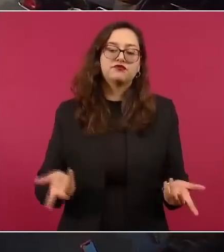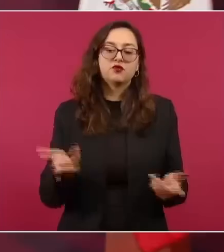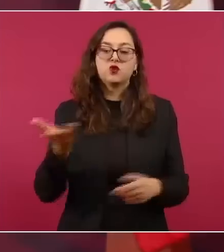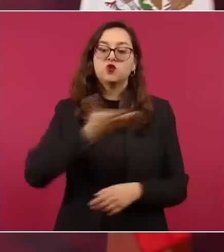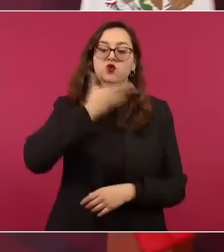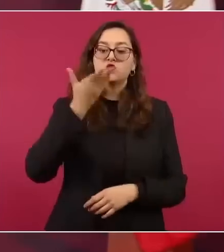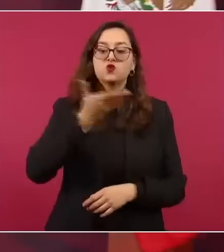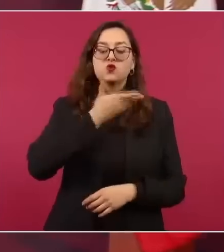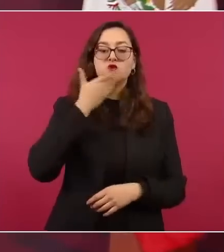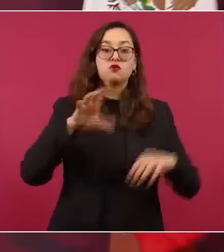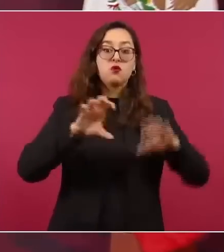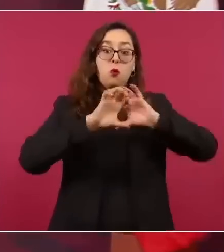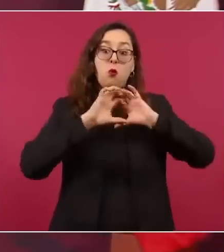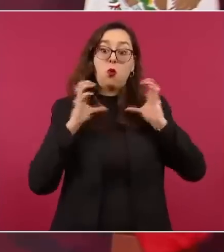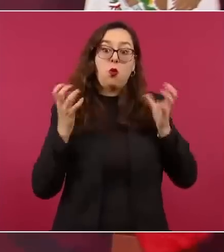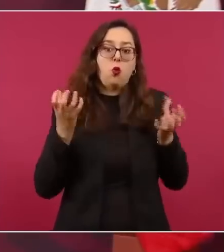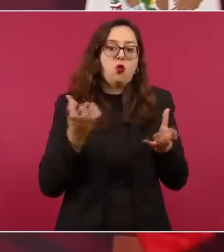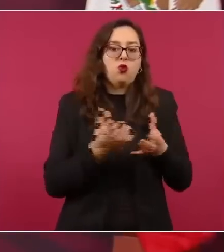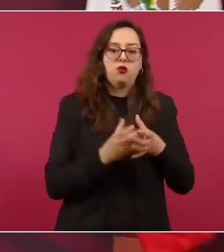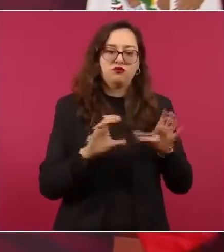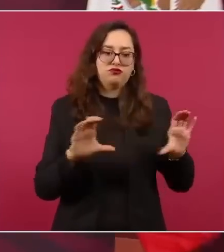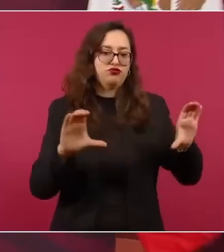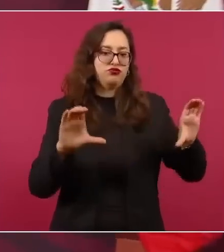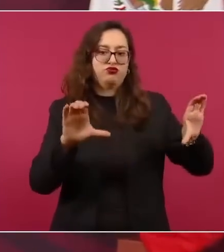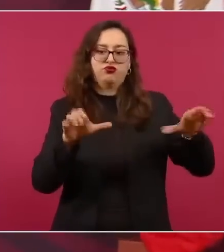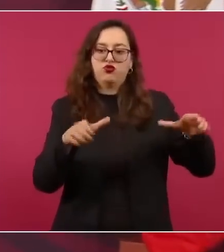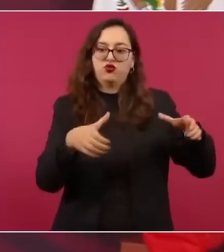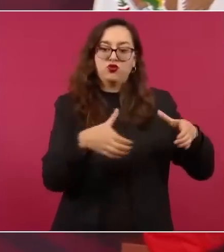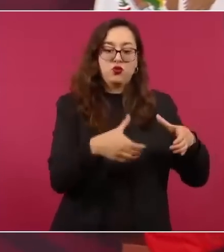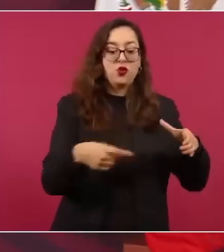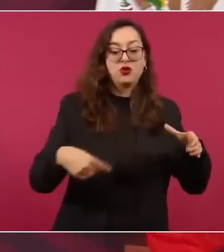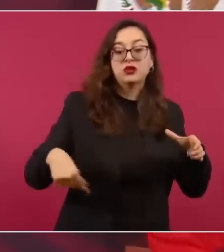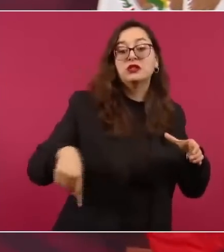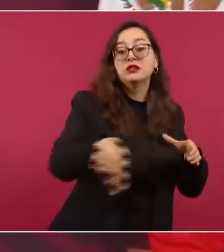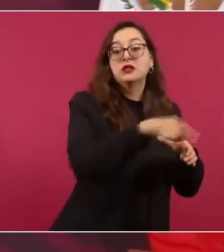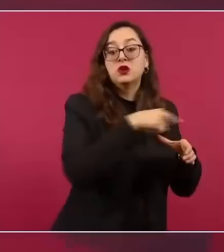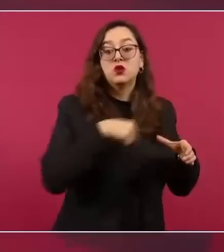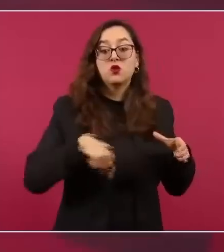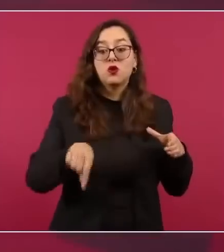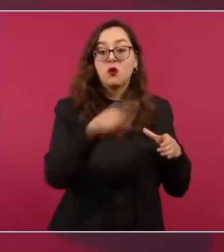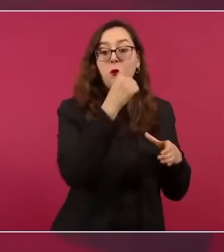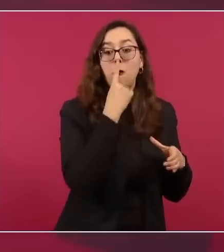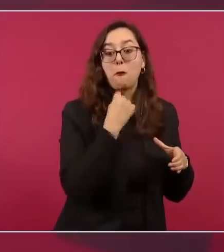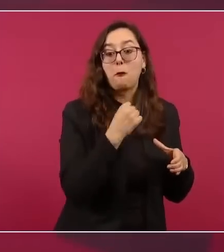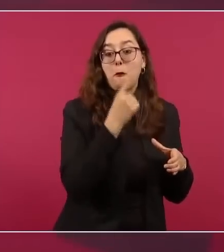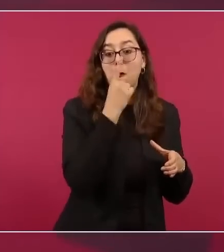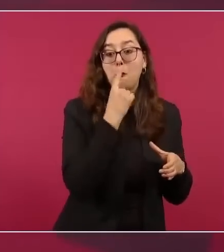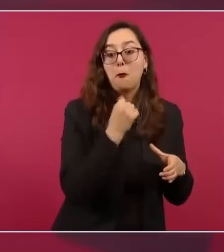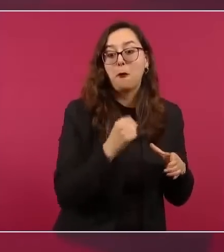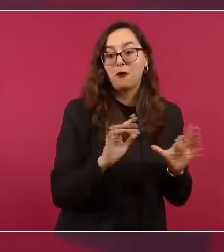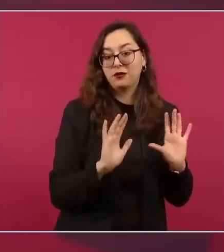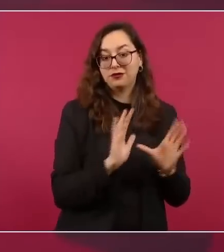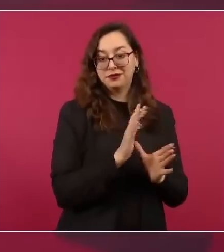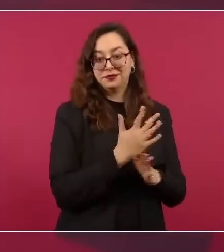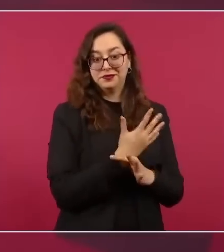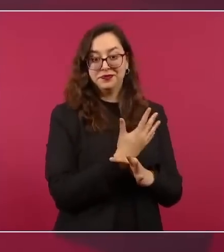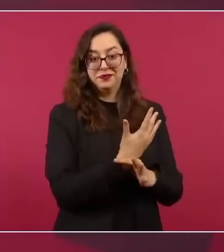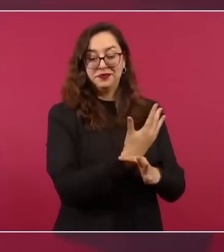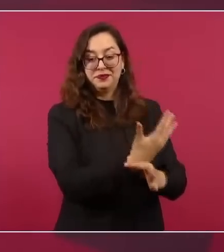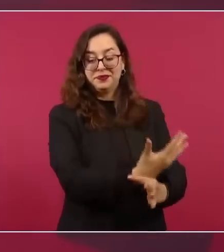es el círculo rojo, porque no